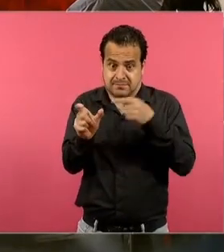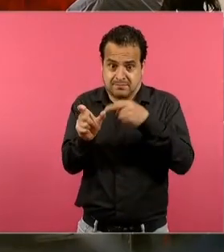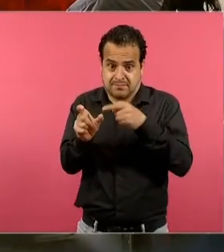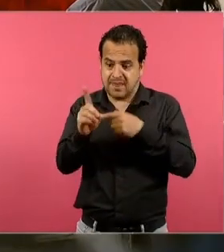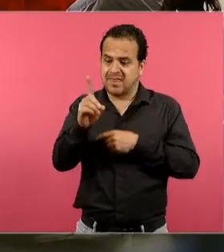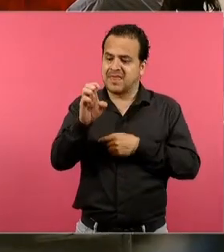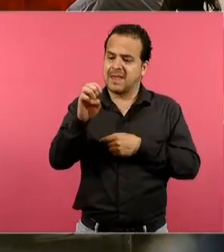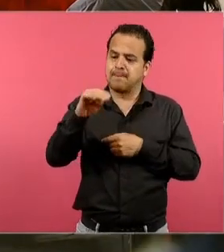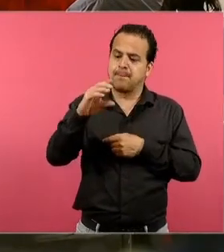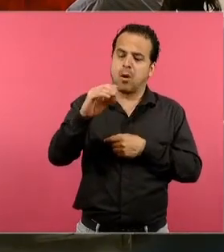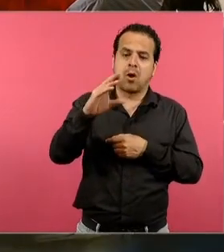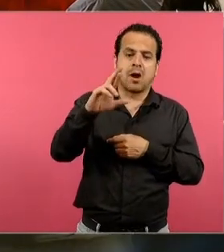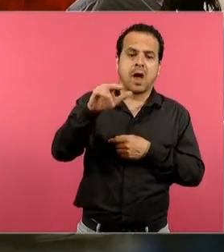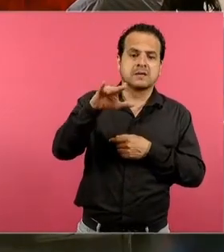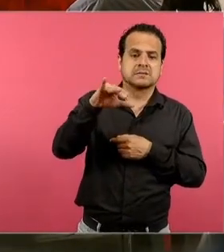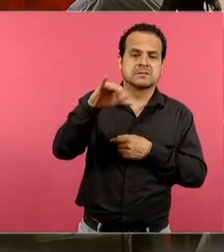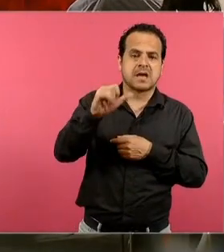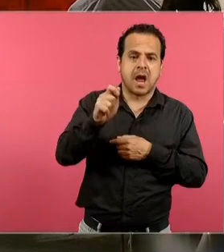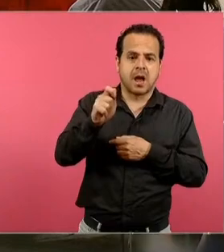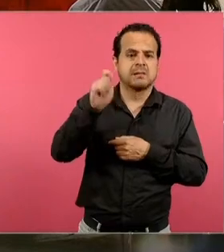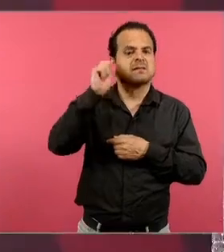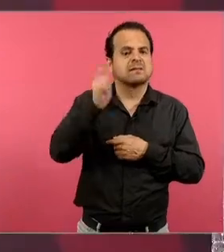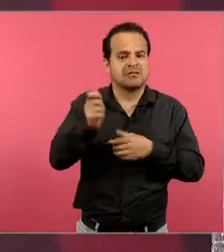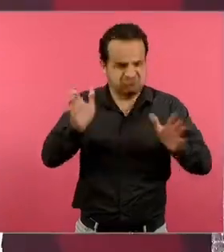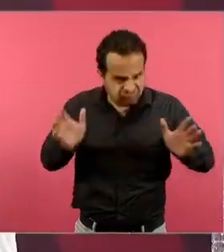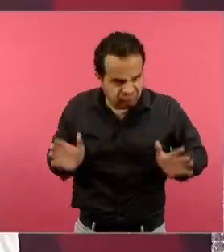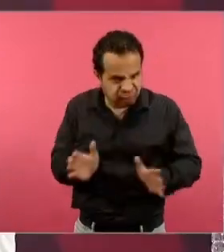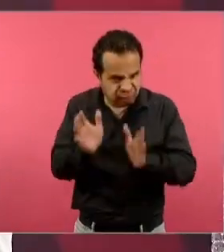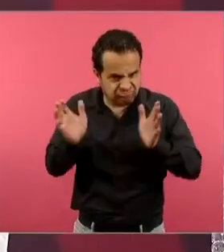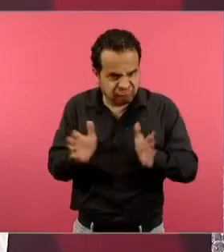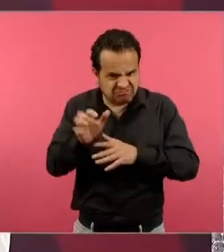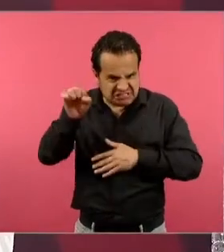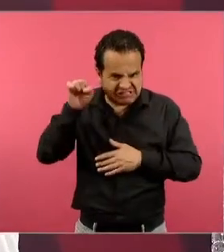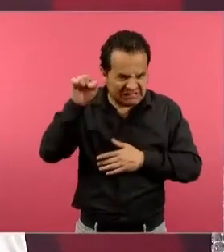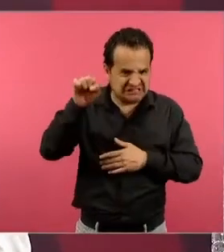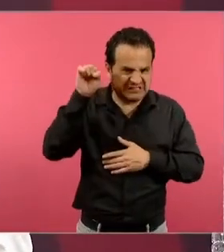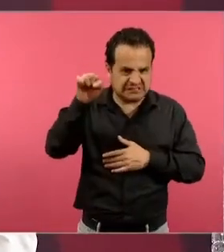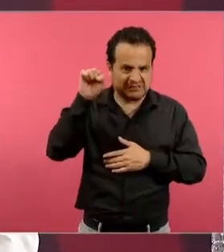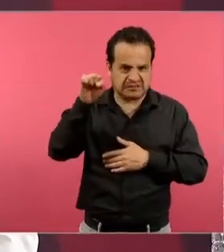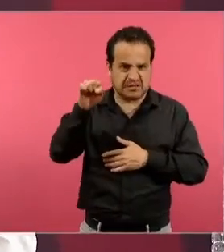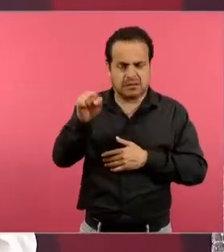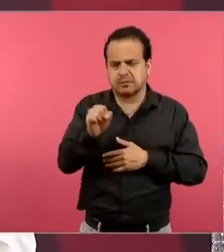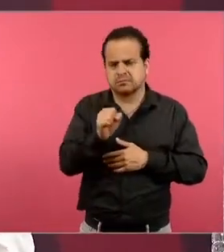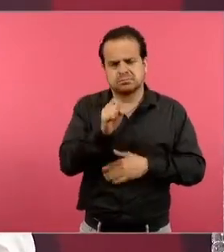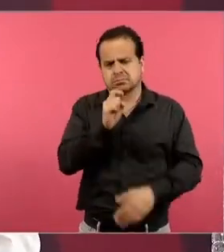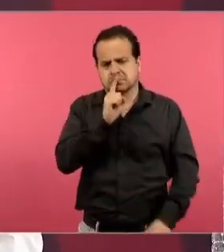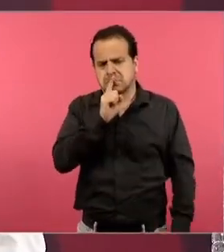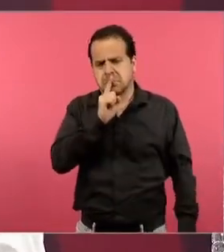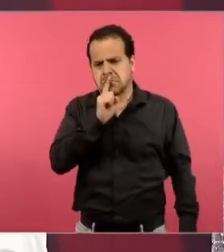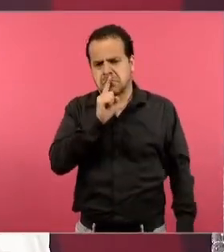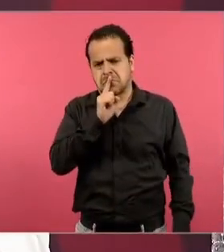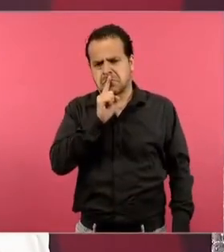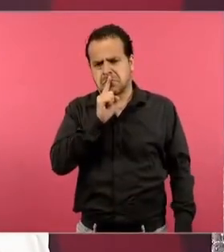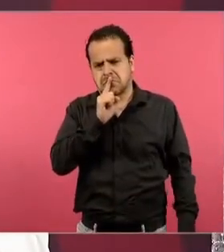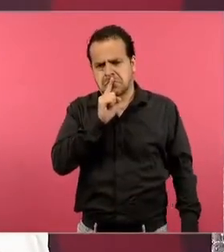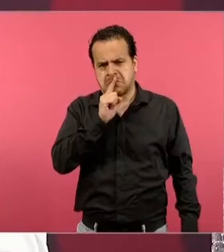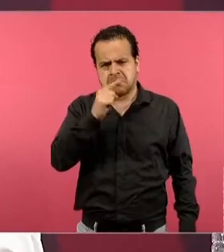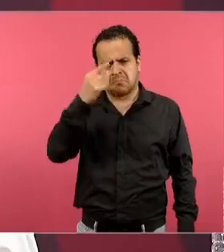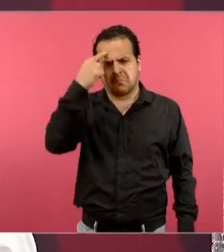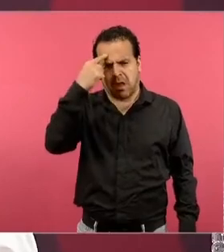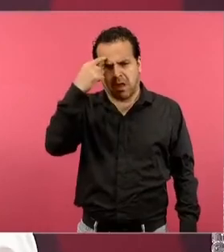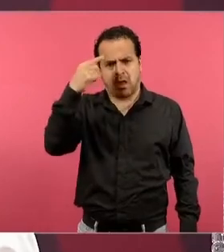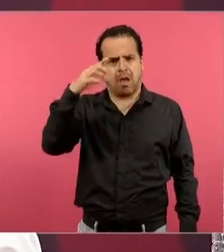no quiere decir que tengas que estar de acuerdo con lo que ahí dice quiere decir que generes un pensamiento reflexivo vale la pena